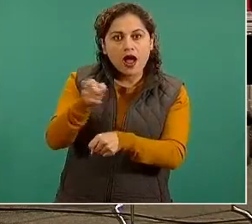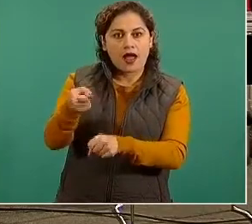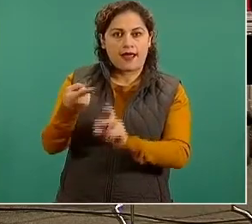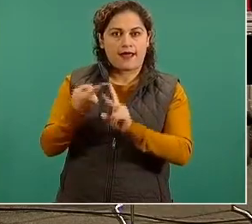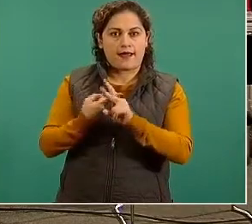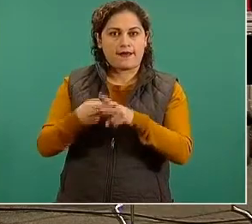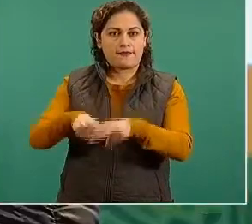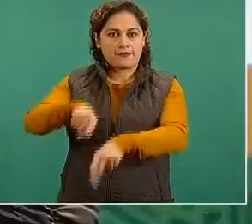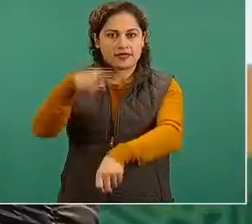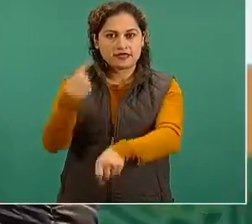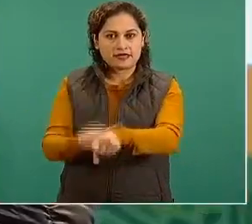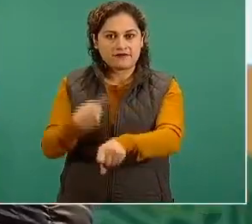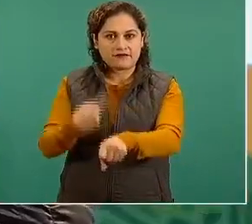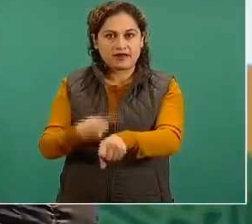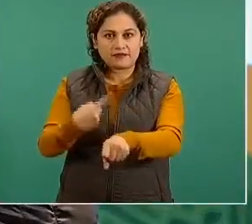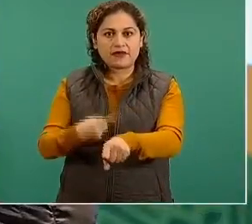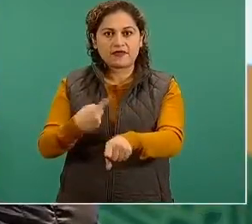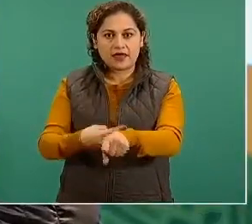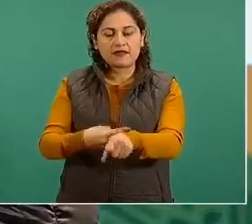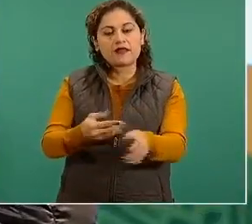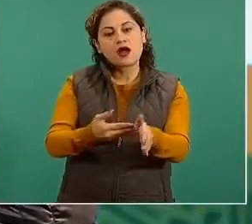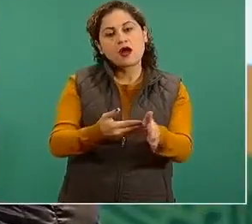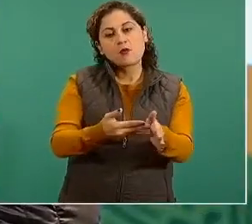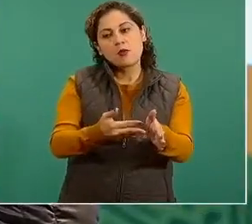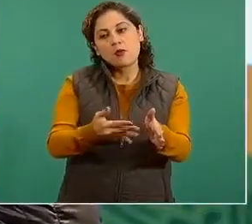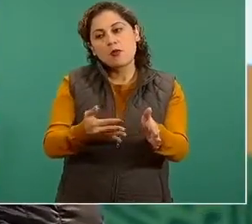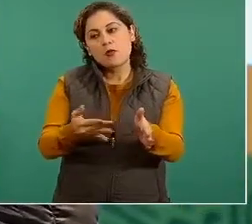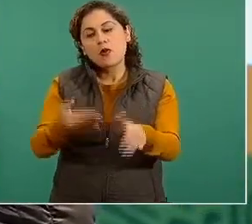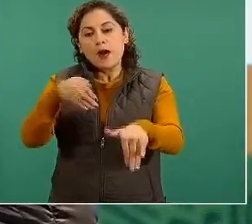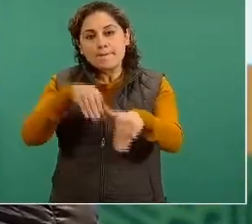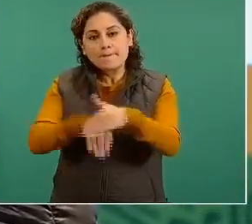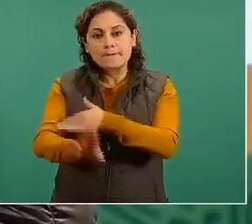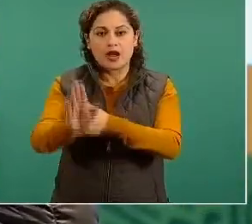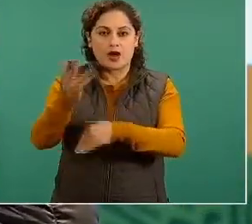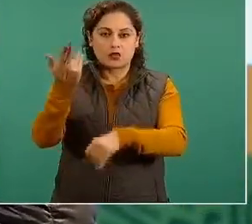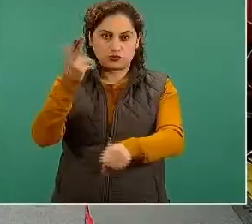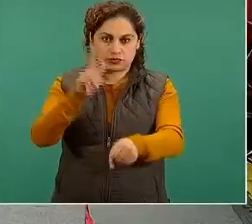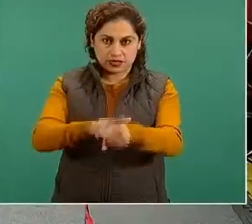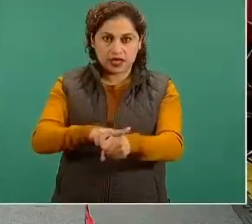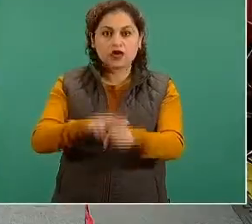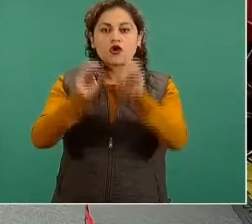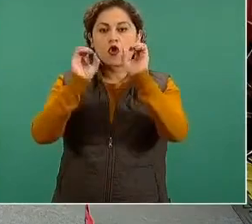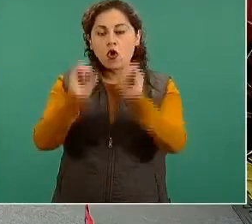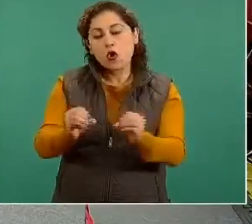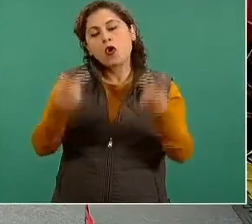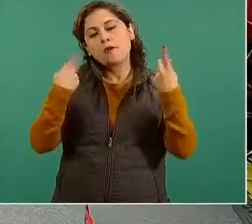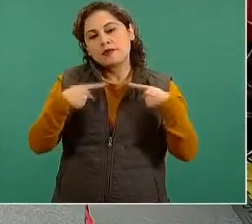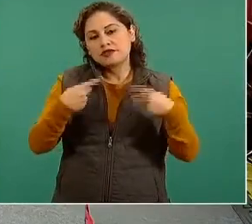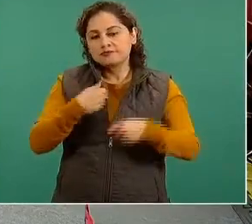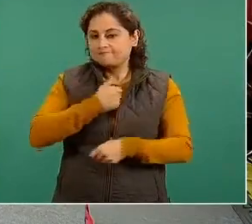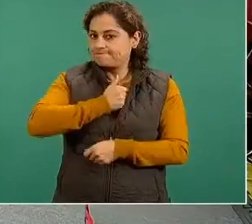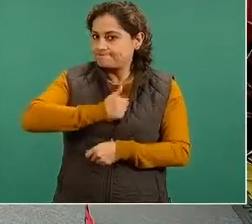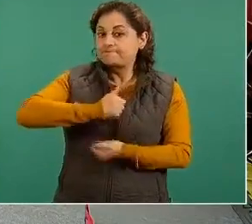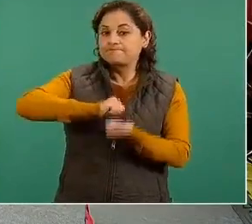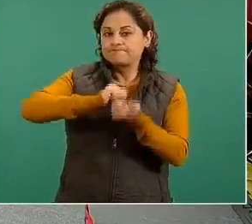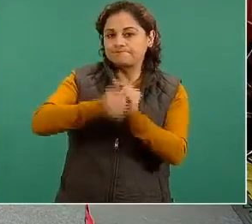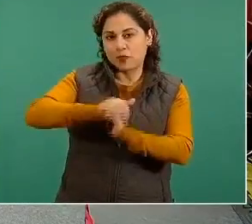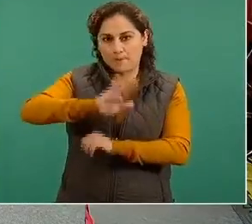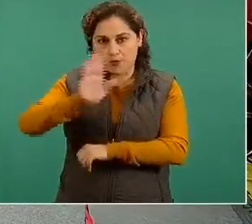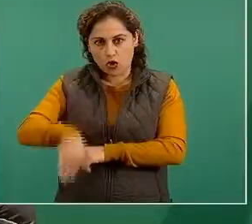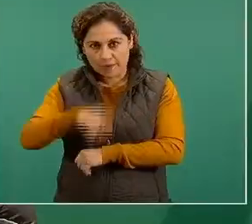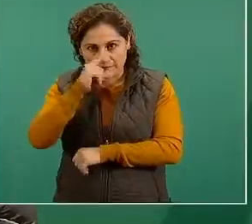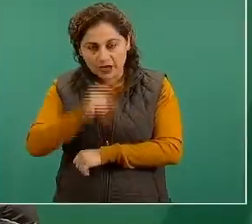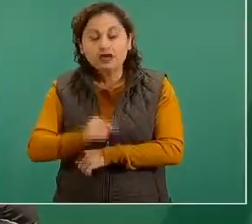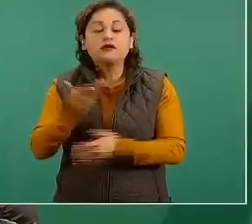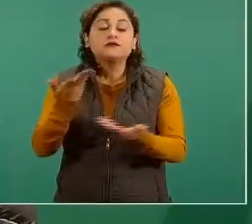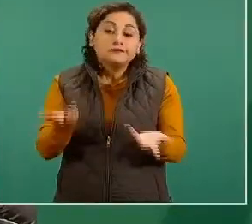una mayor razón de personas que requieren hospitalización y de personas que lamentablemente pierdan la vida. Es por